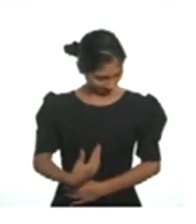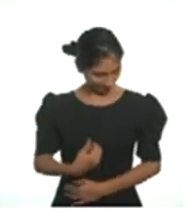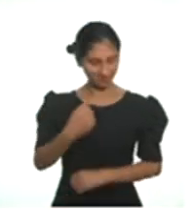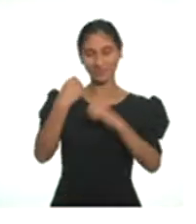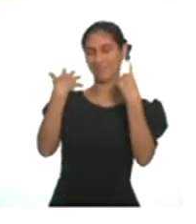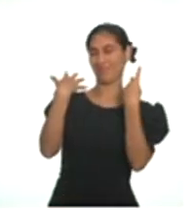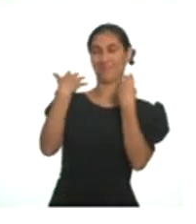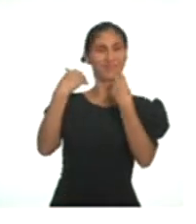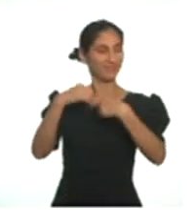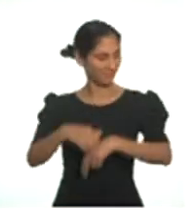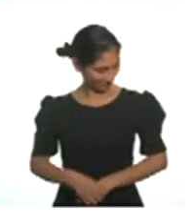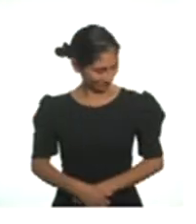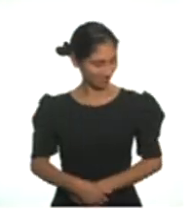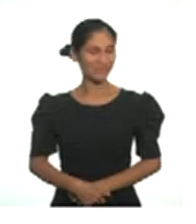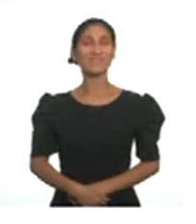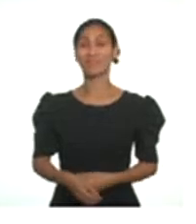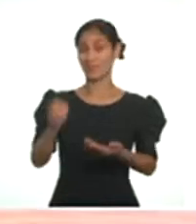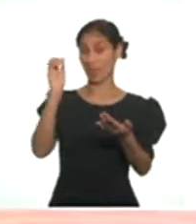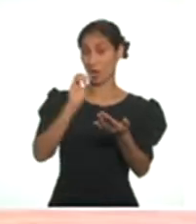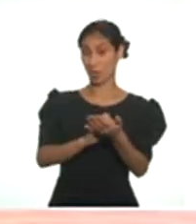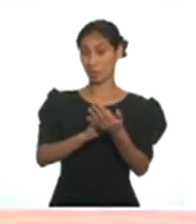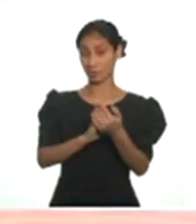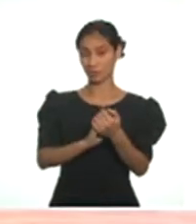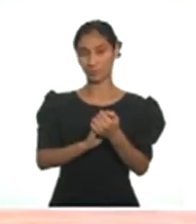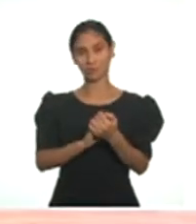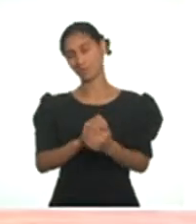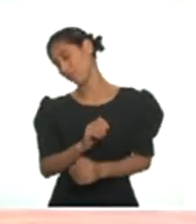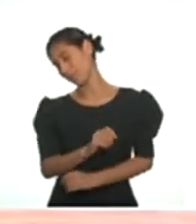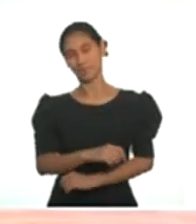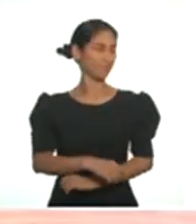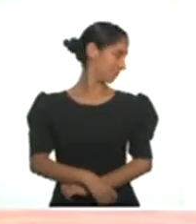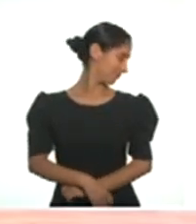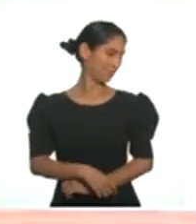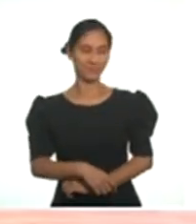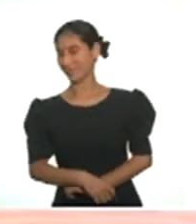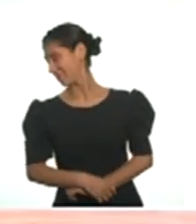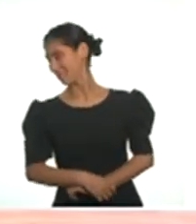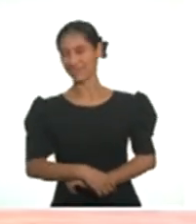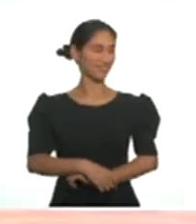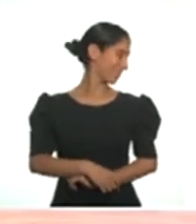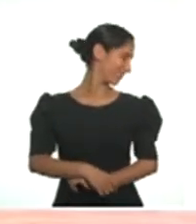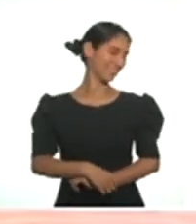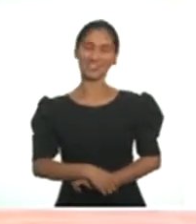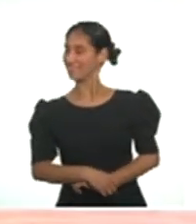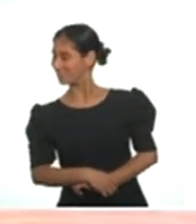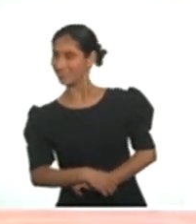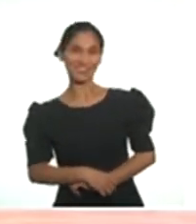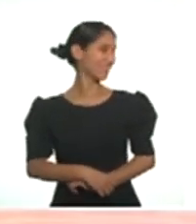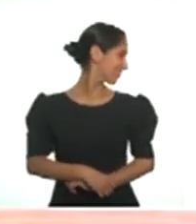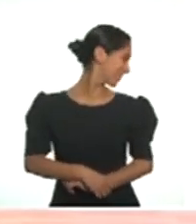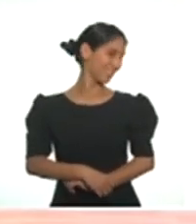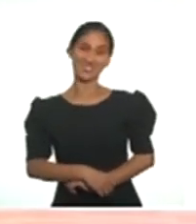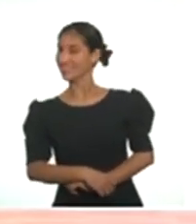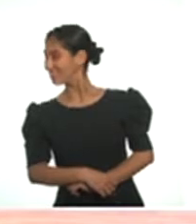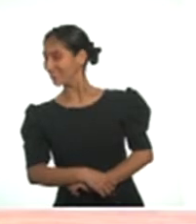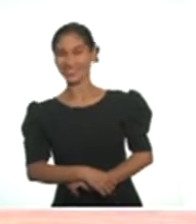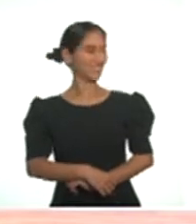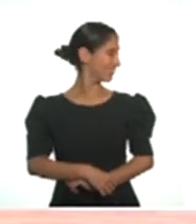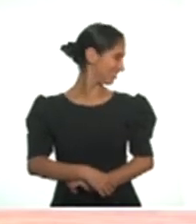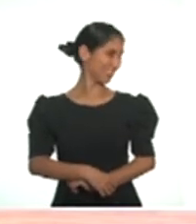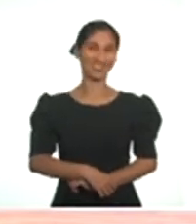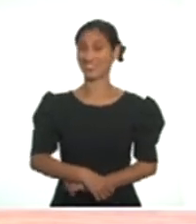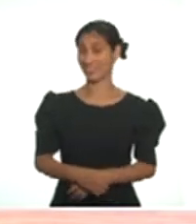5, 6, 7, 8. Ahora de un lado hacia el otro. 1, 2, 3, 4, 5, 6,